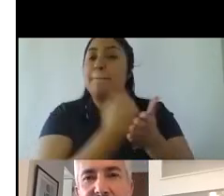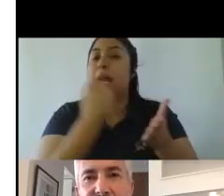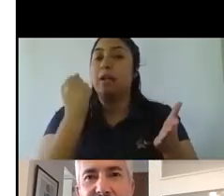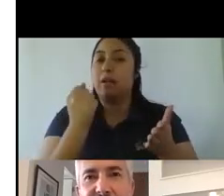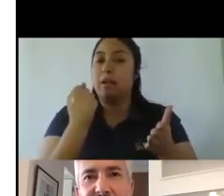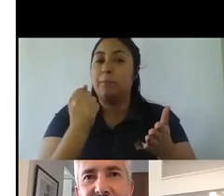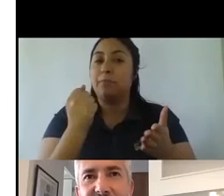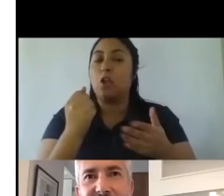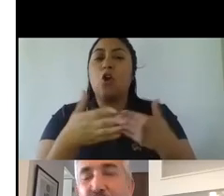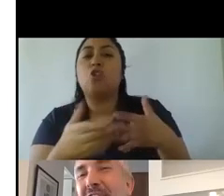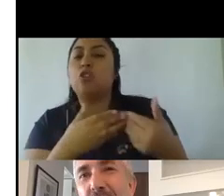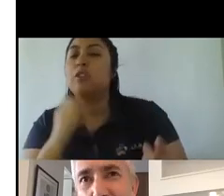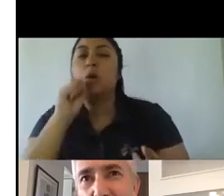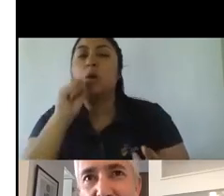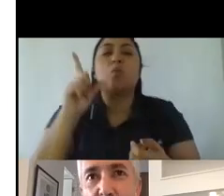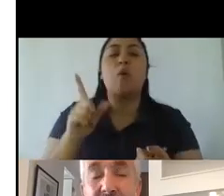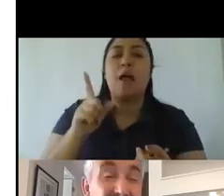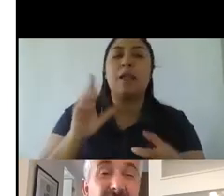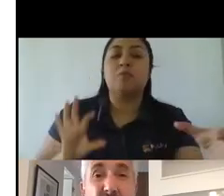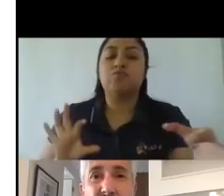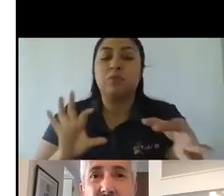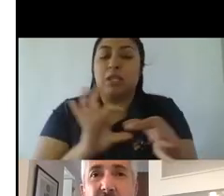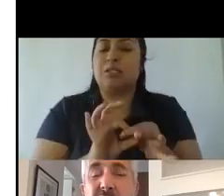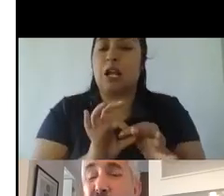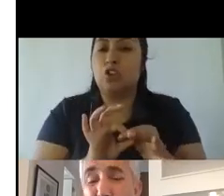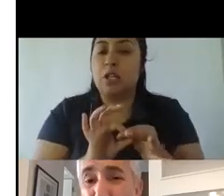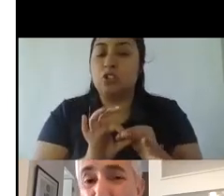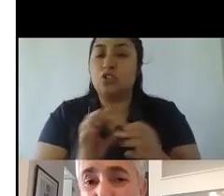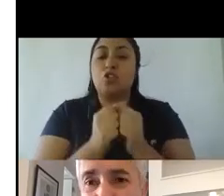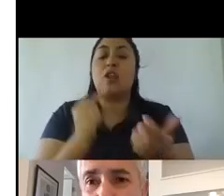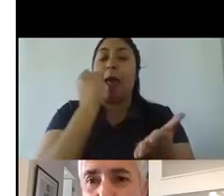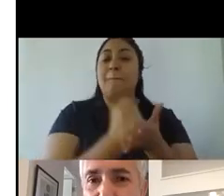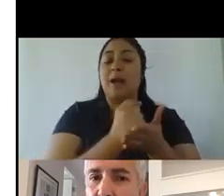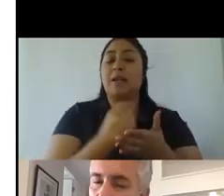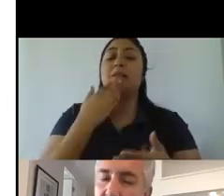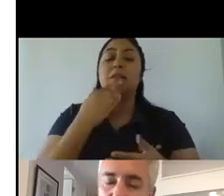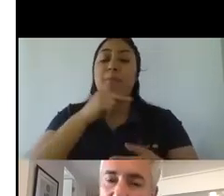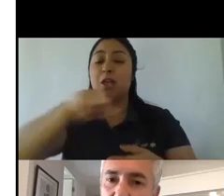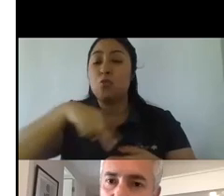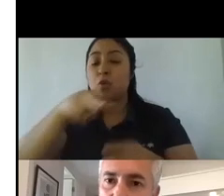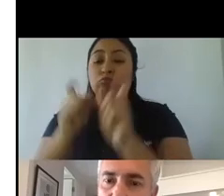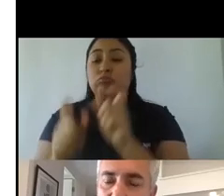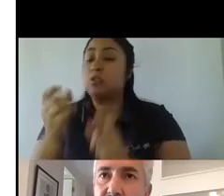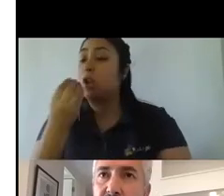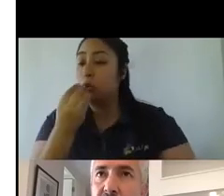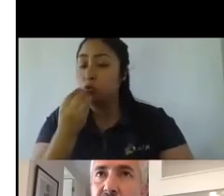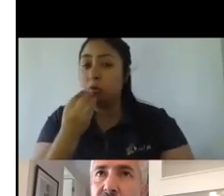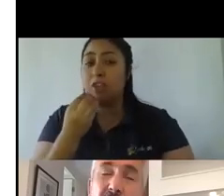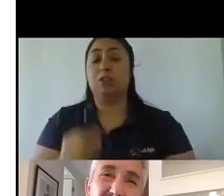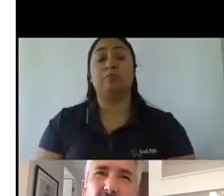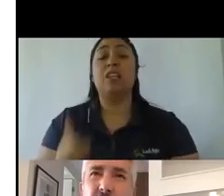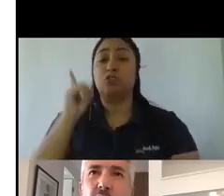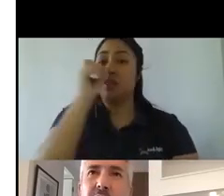conexión digamos entre la marca y nuestros consumidores y eso es fregado porque